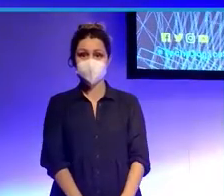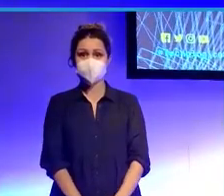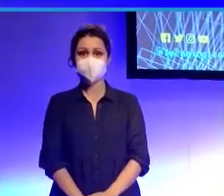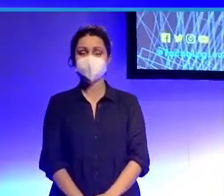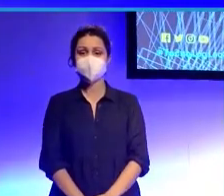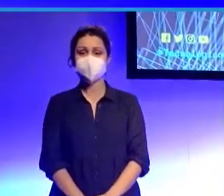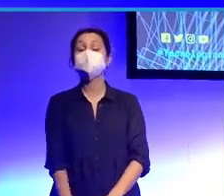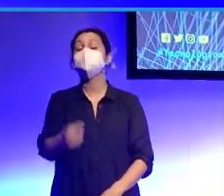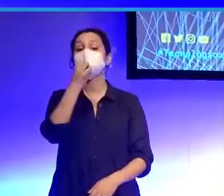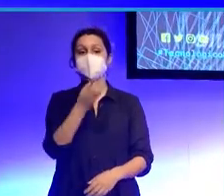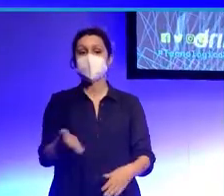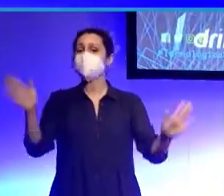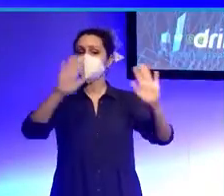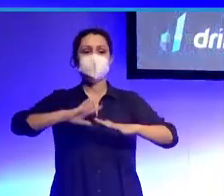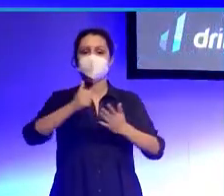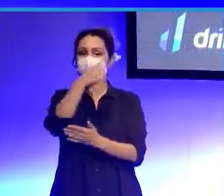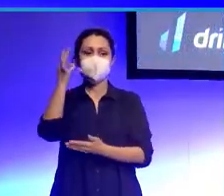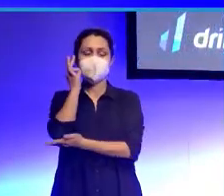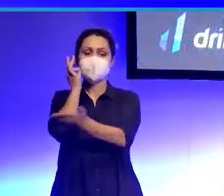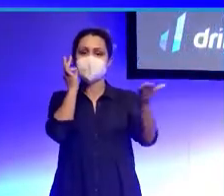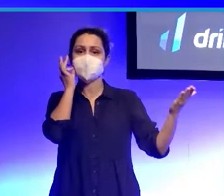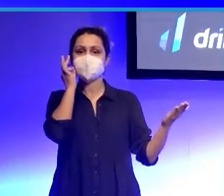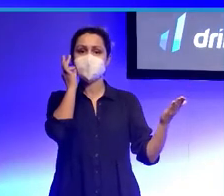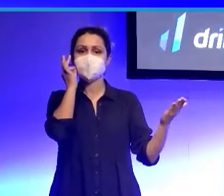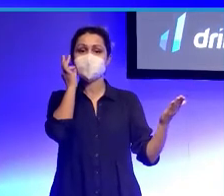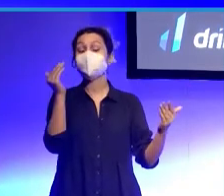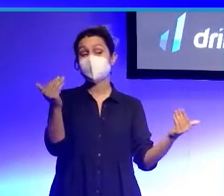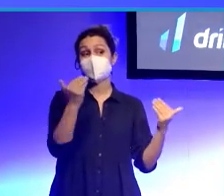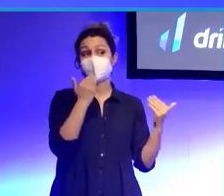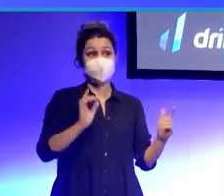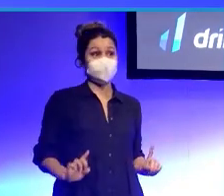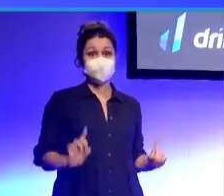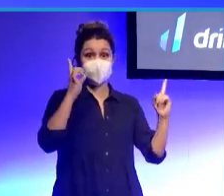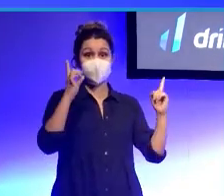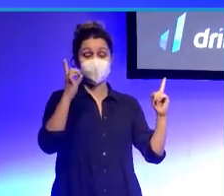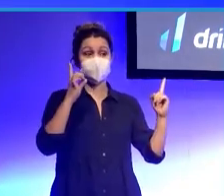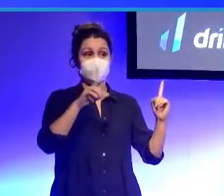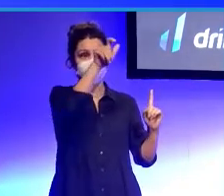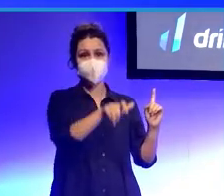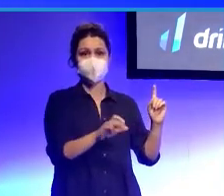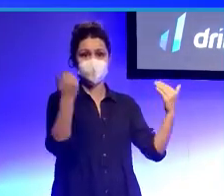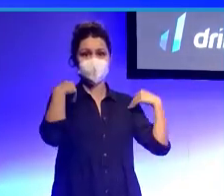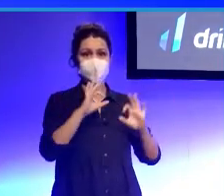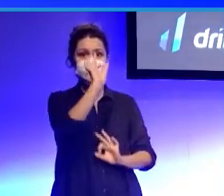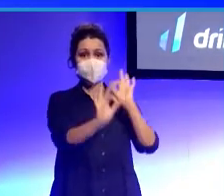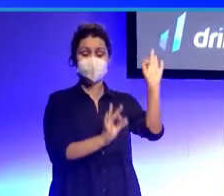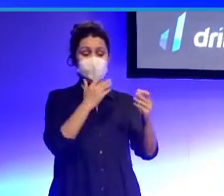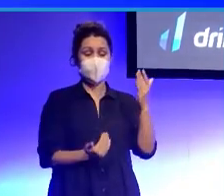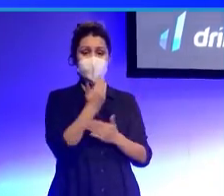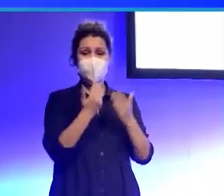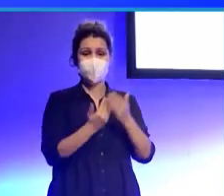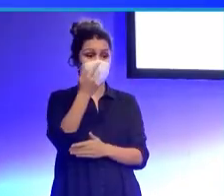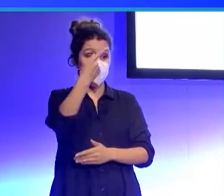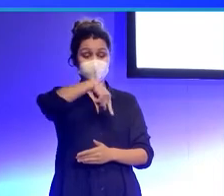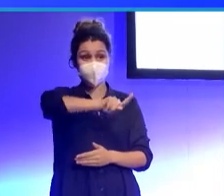Bueno, buenas tardes a todos. Antes que nada, quiero dar gracias a la organización por este pedazo de evento que han